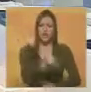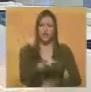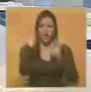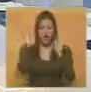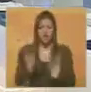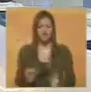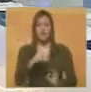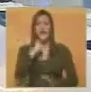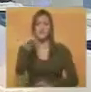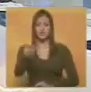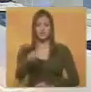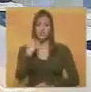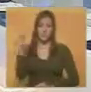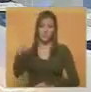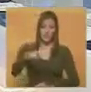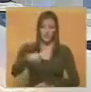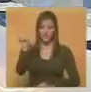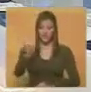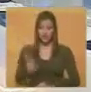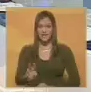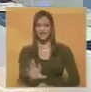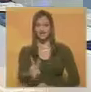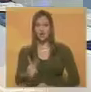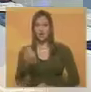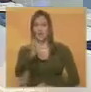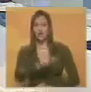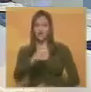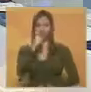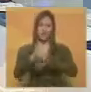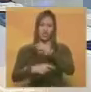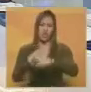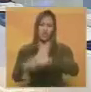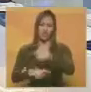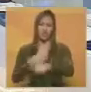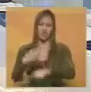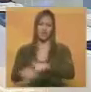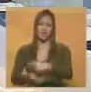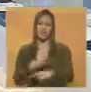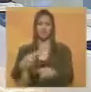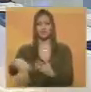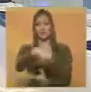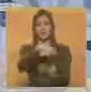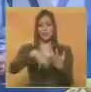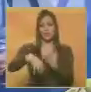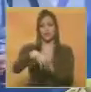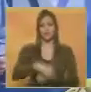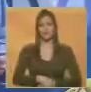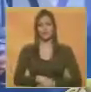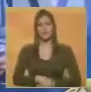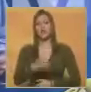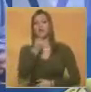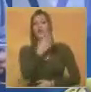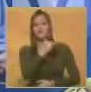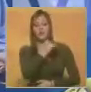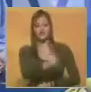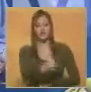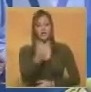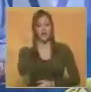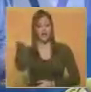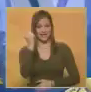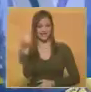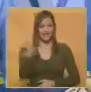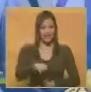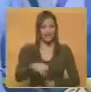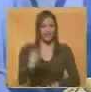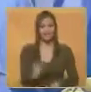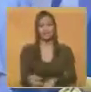oficiales de homicidios en Venezuela, 52 personas mueren diariamente de forma violenta. Uzcategui destaca que los asesinatos